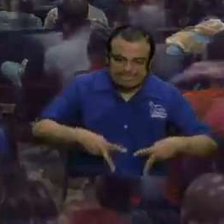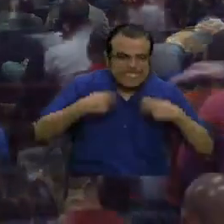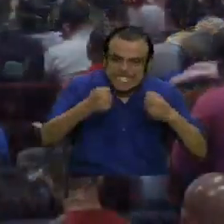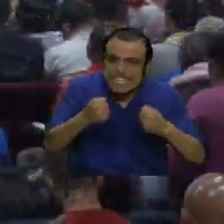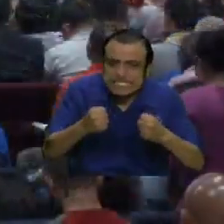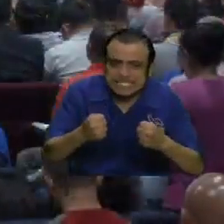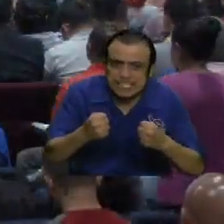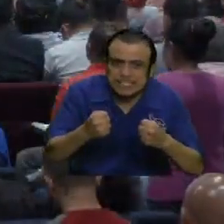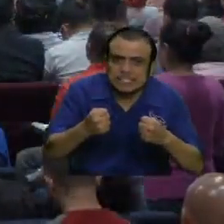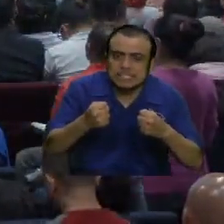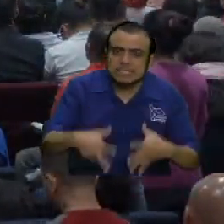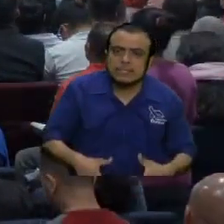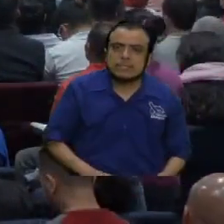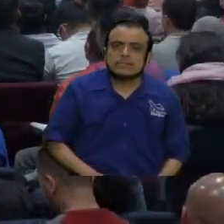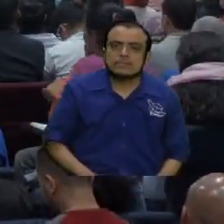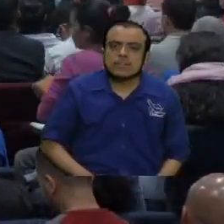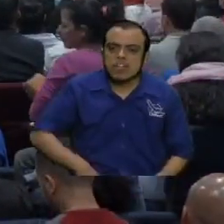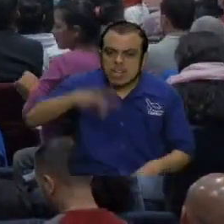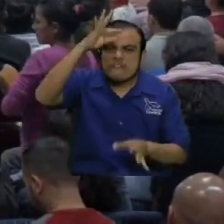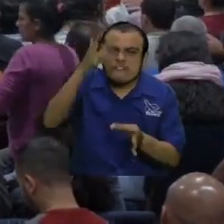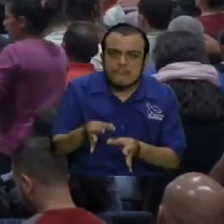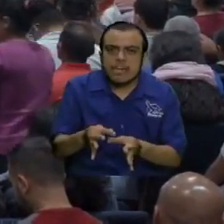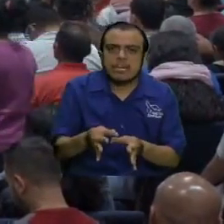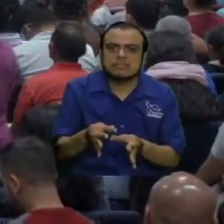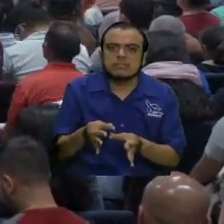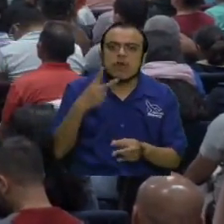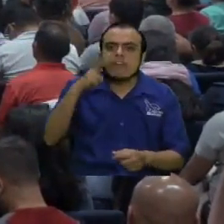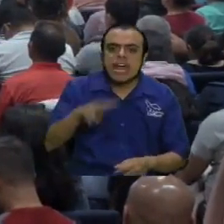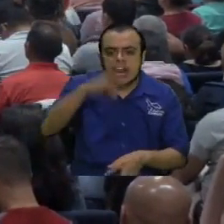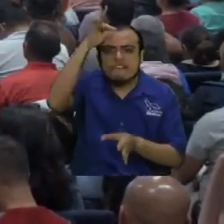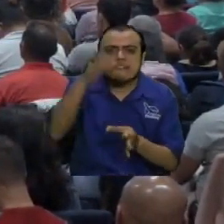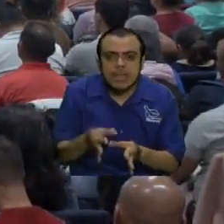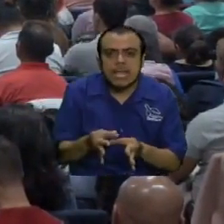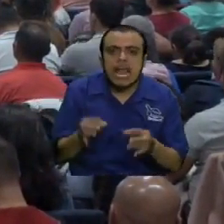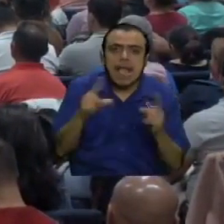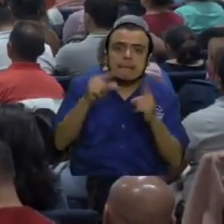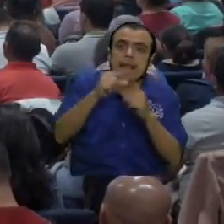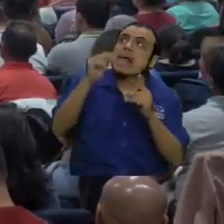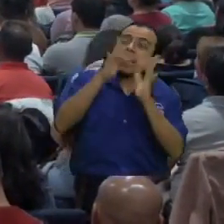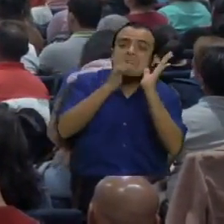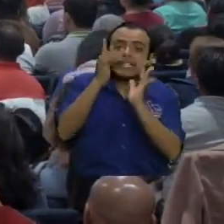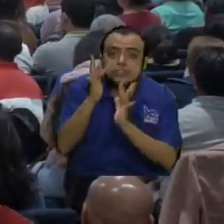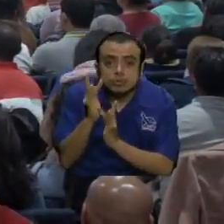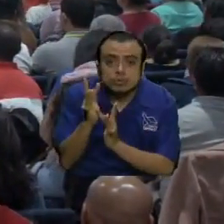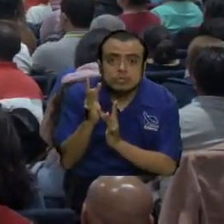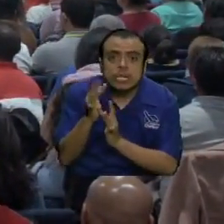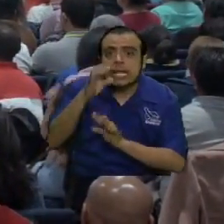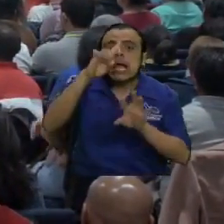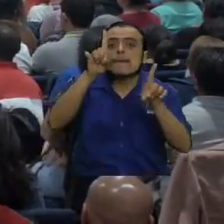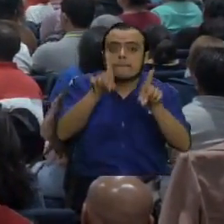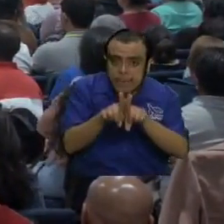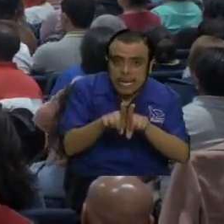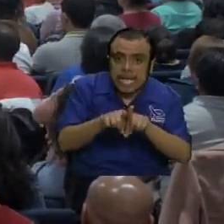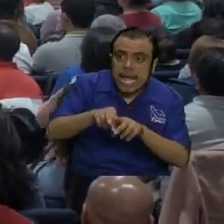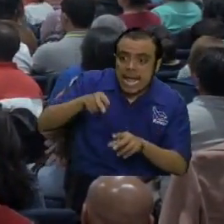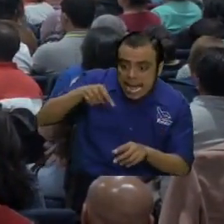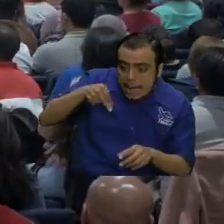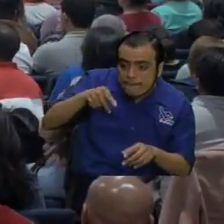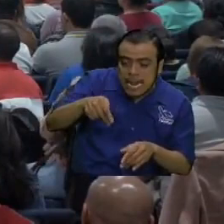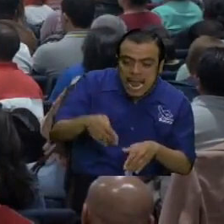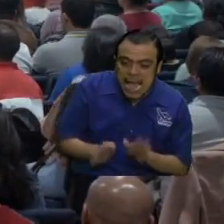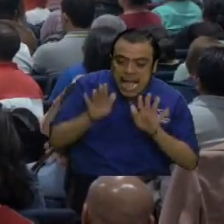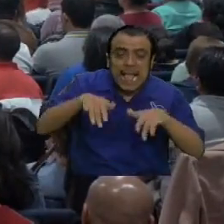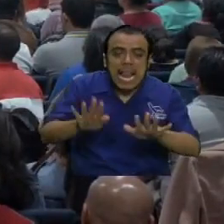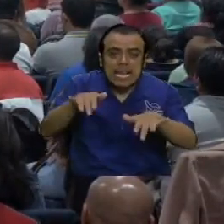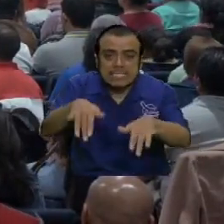Atrevida, pero atrevida con fe, con una verdadera fe en las palabras del Señor, que también van a caminar sobre las